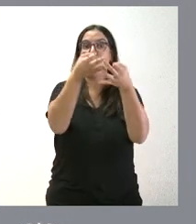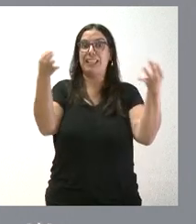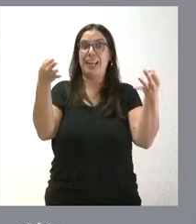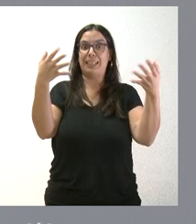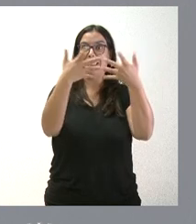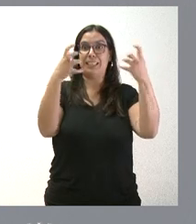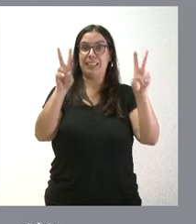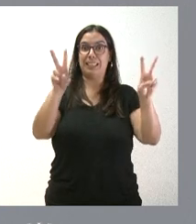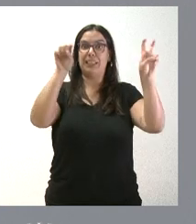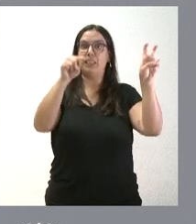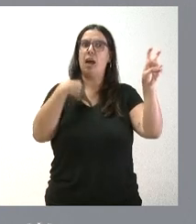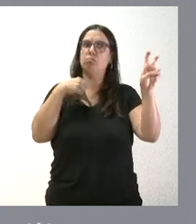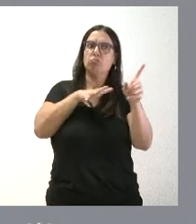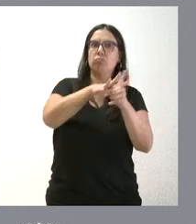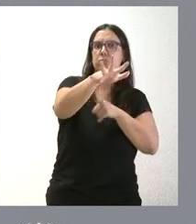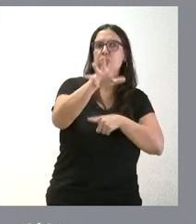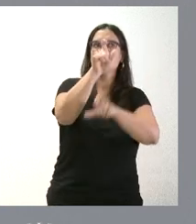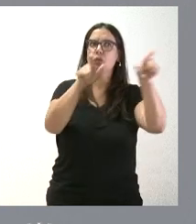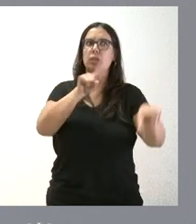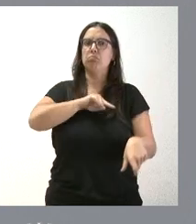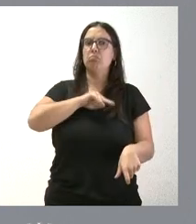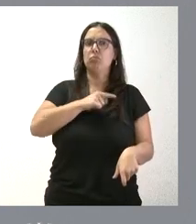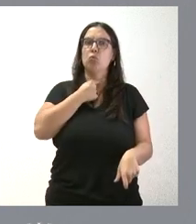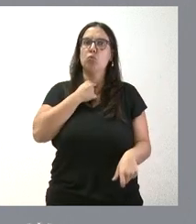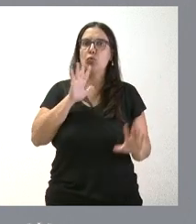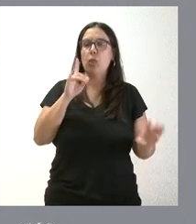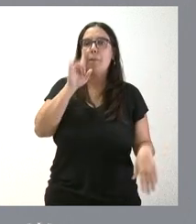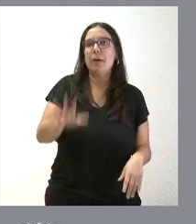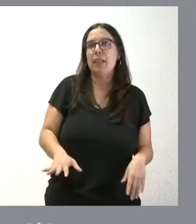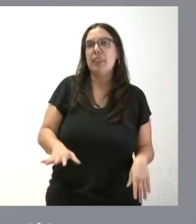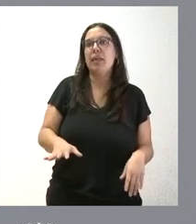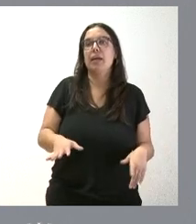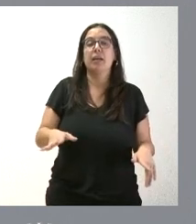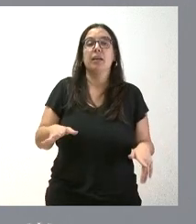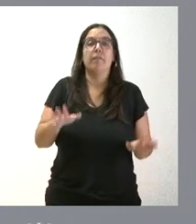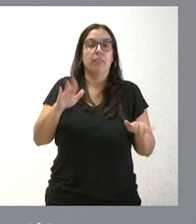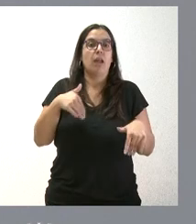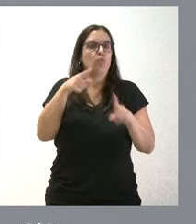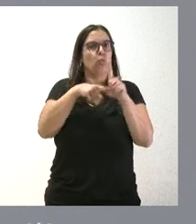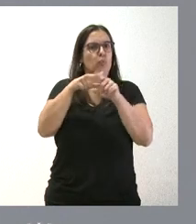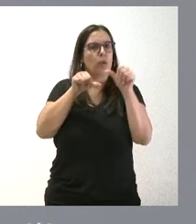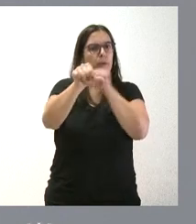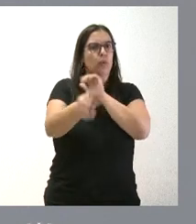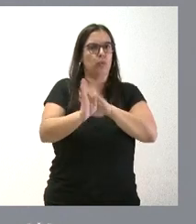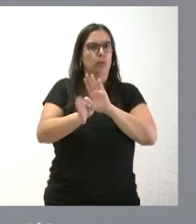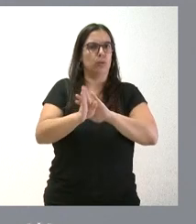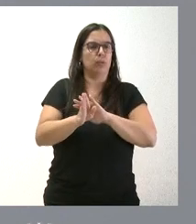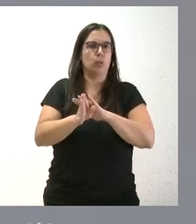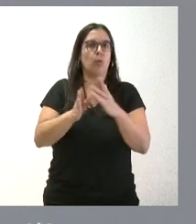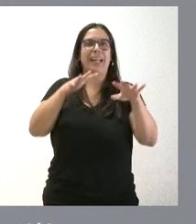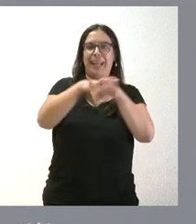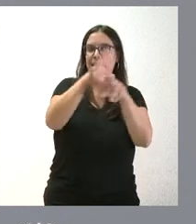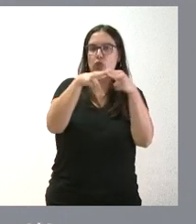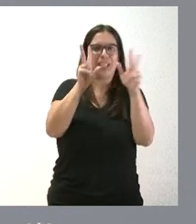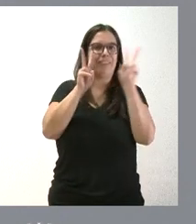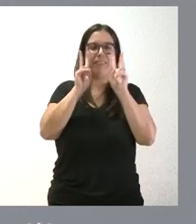y tiene una gran sensibilización dentro de la sociedad y, por tanto, este es un soporte y un lema que se va a utilizar y que se sigue utilizando y en las redes sociales